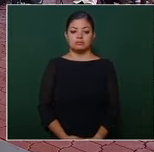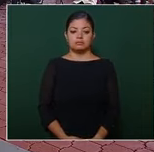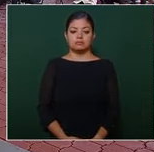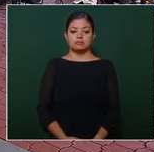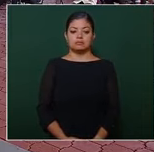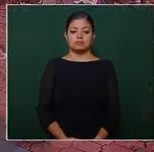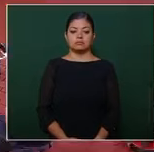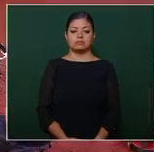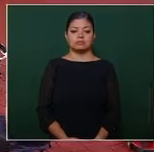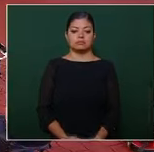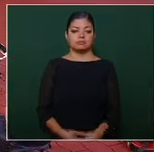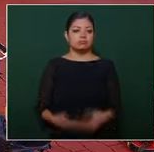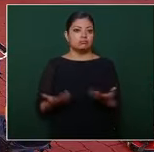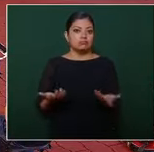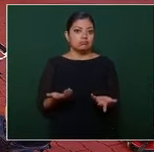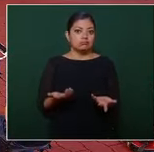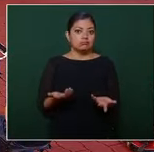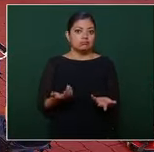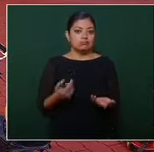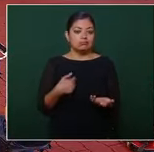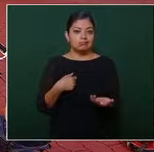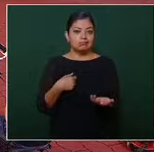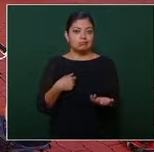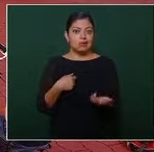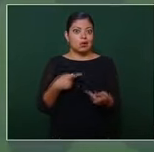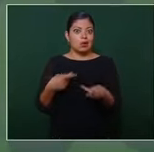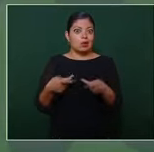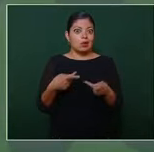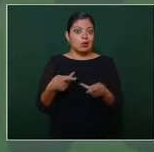es que casi no vengo preparado